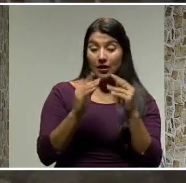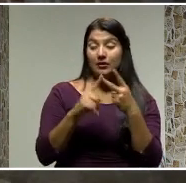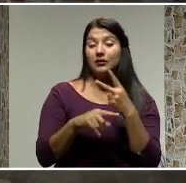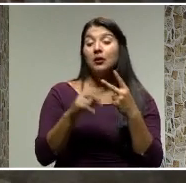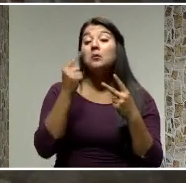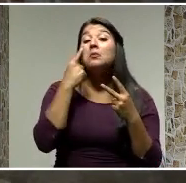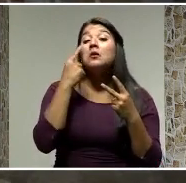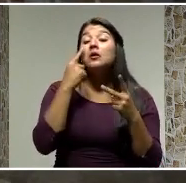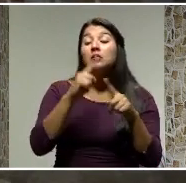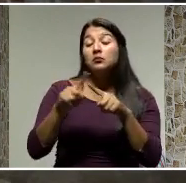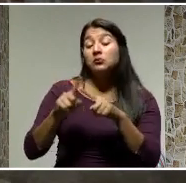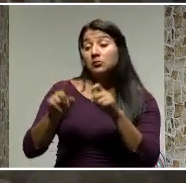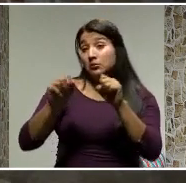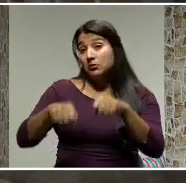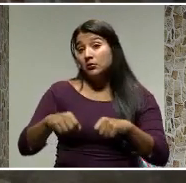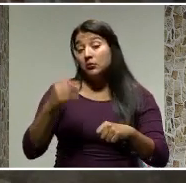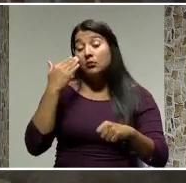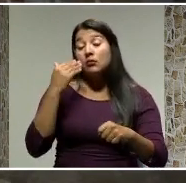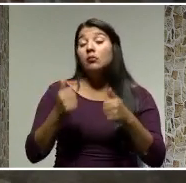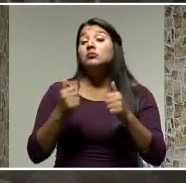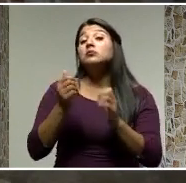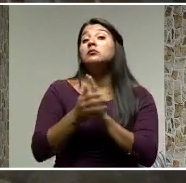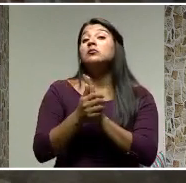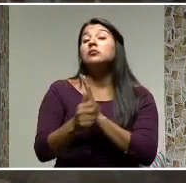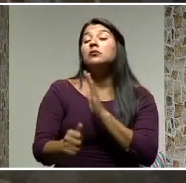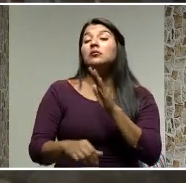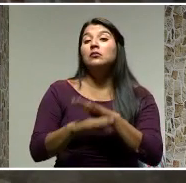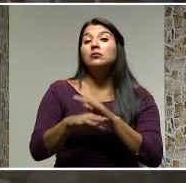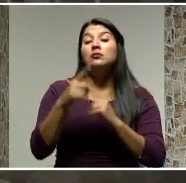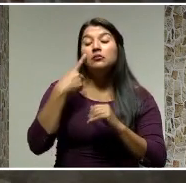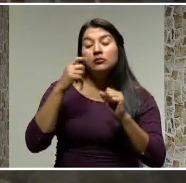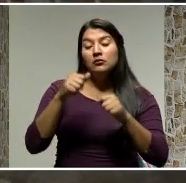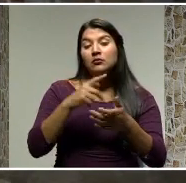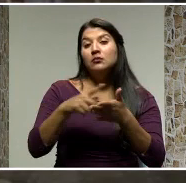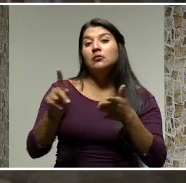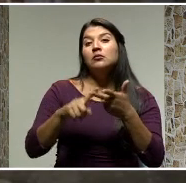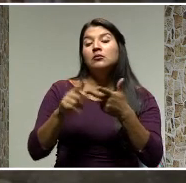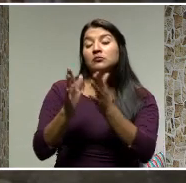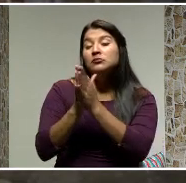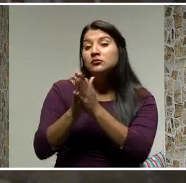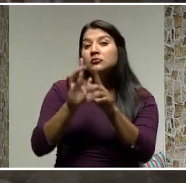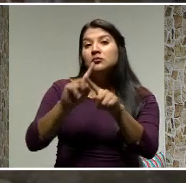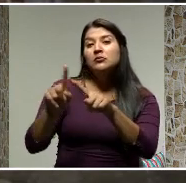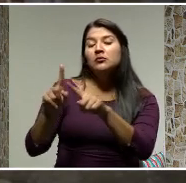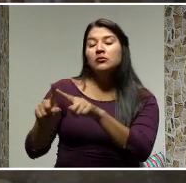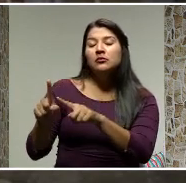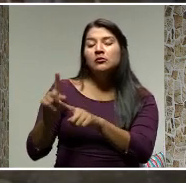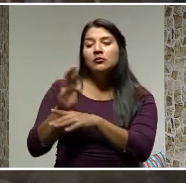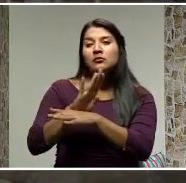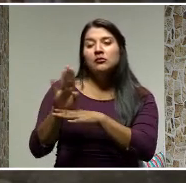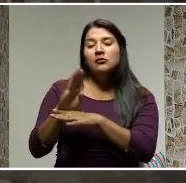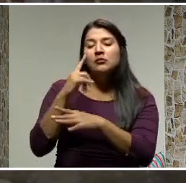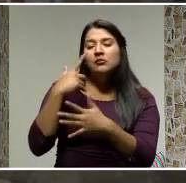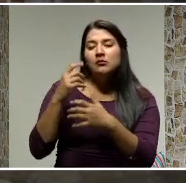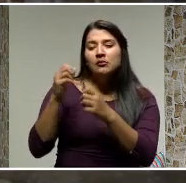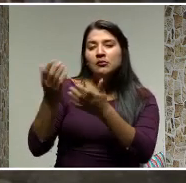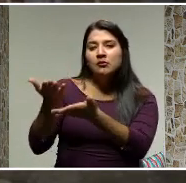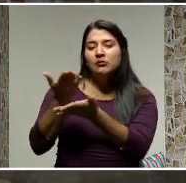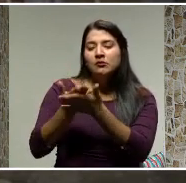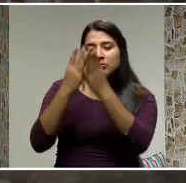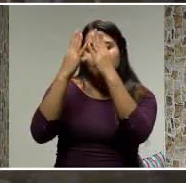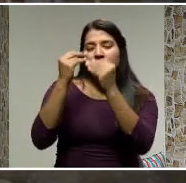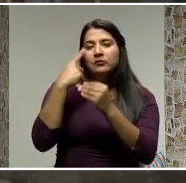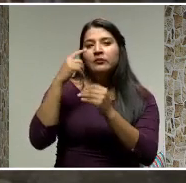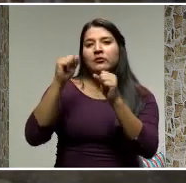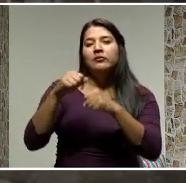escenarios para definir la capacidad máxima de pago. Solicite a diversas entidades financieras un estudio para determinar el